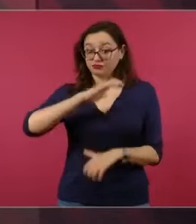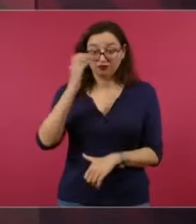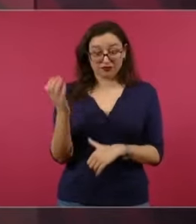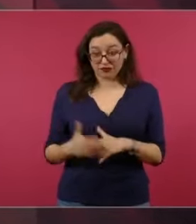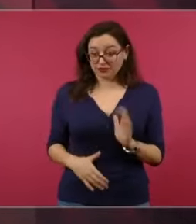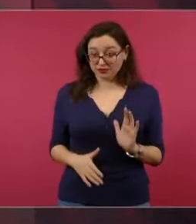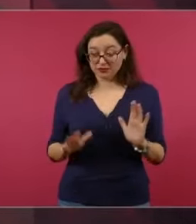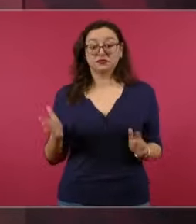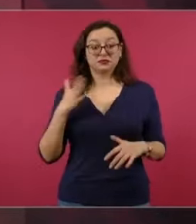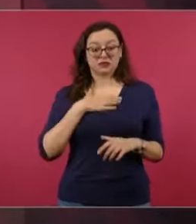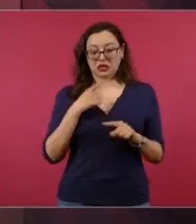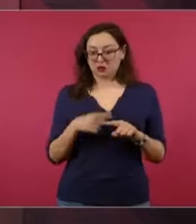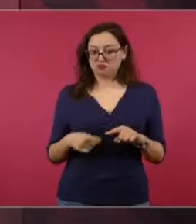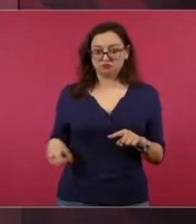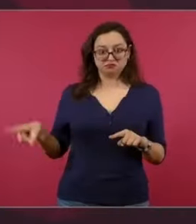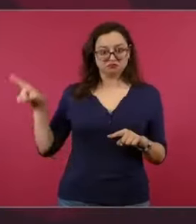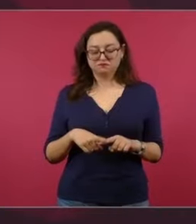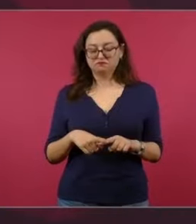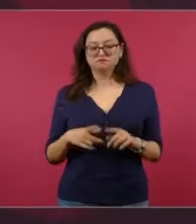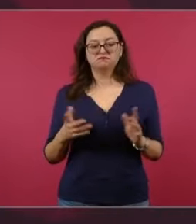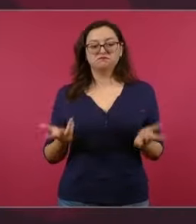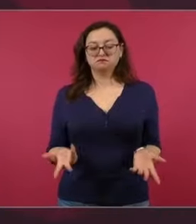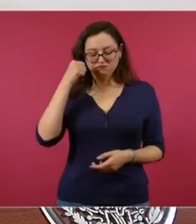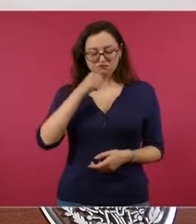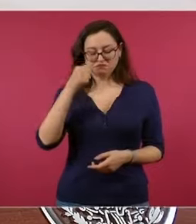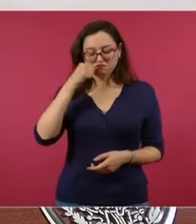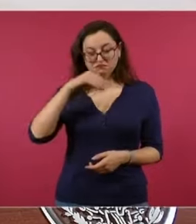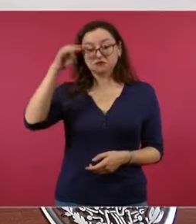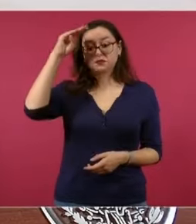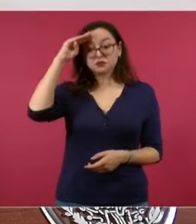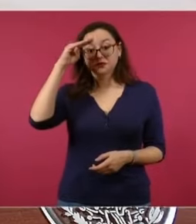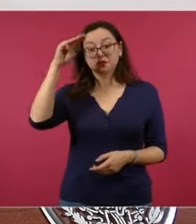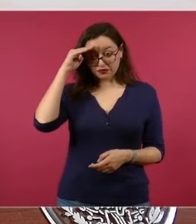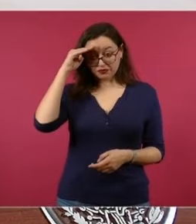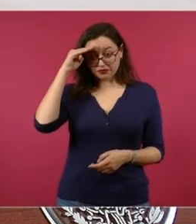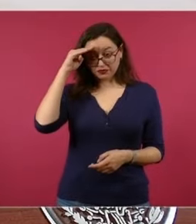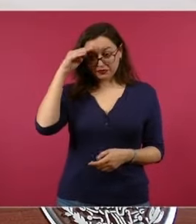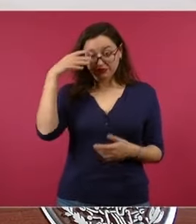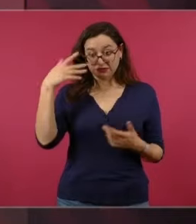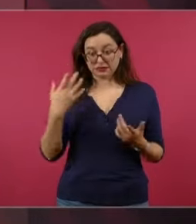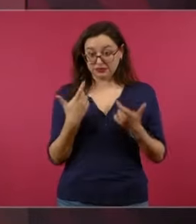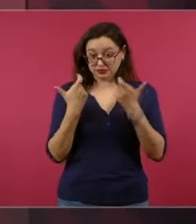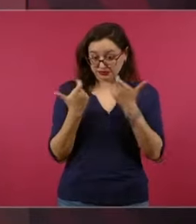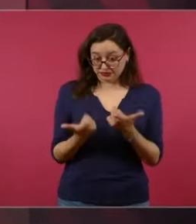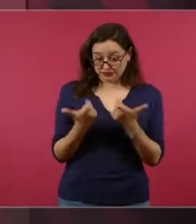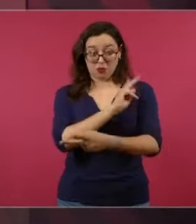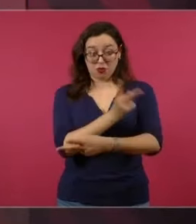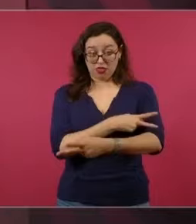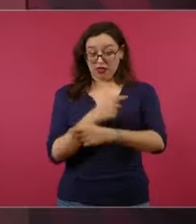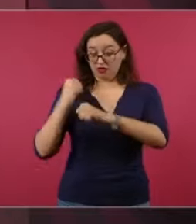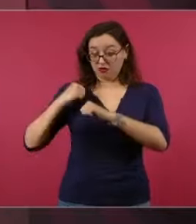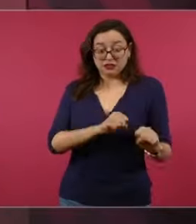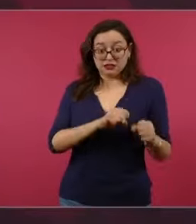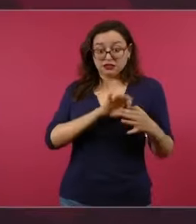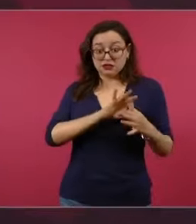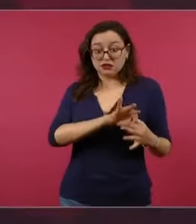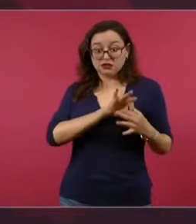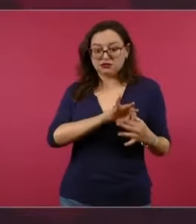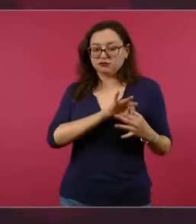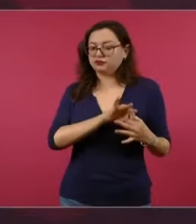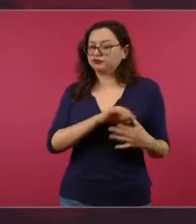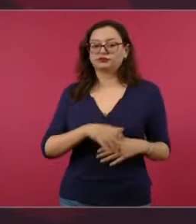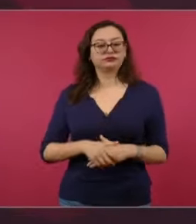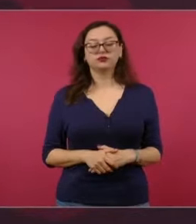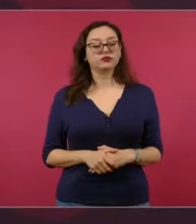sostengo que no hay que tener apego, mucho apego, ni al dinero ni al poder. O aunque nos